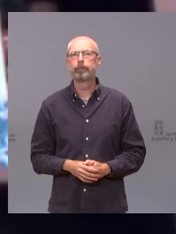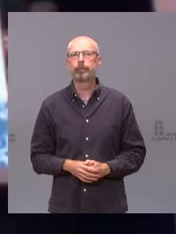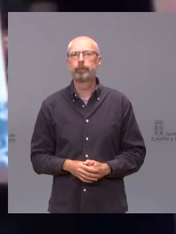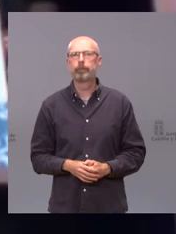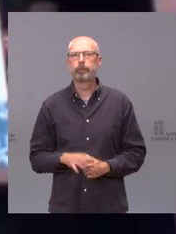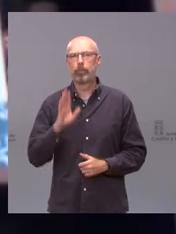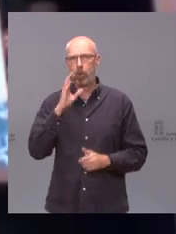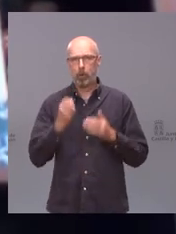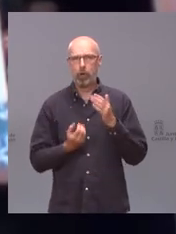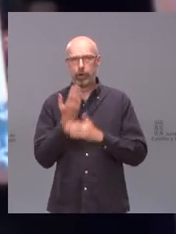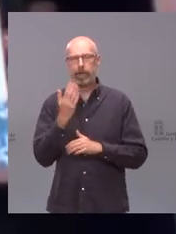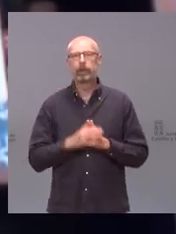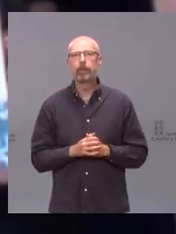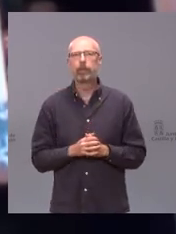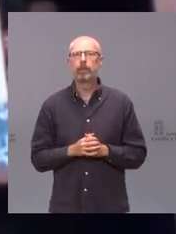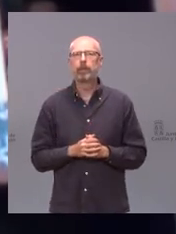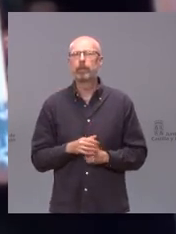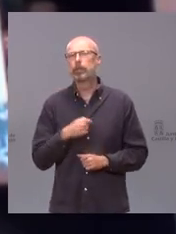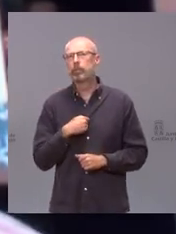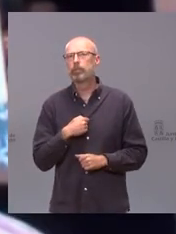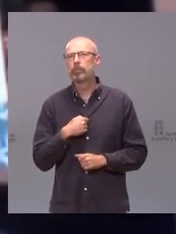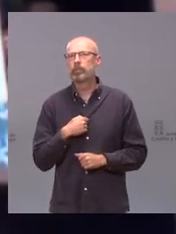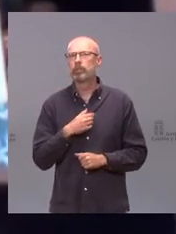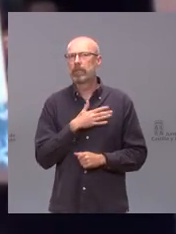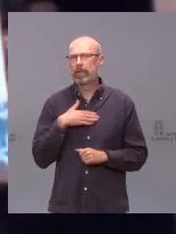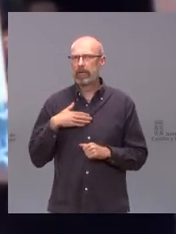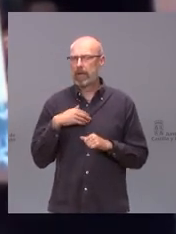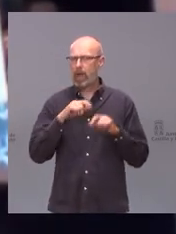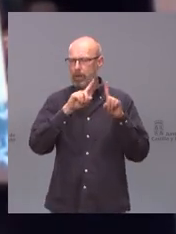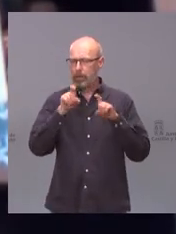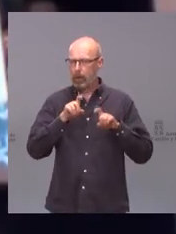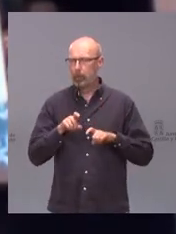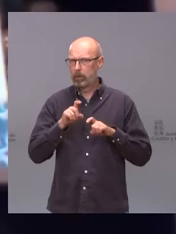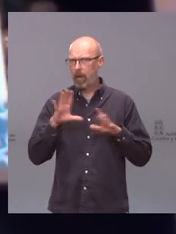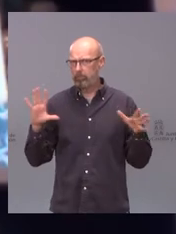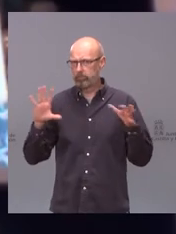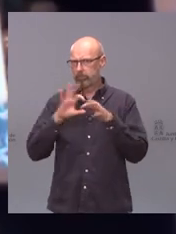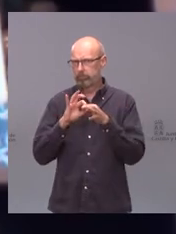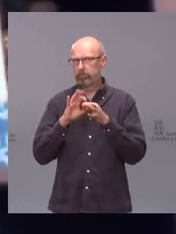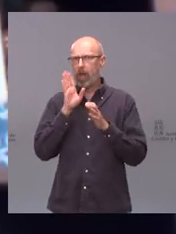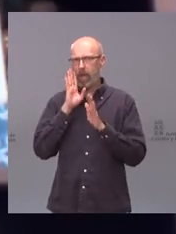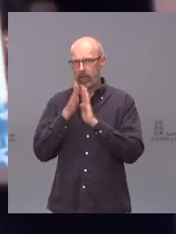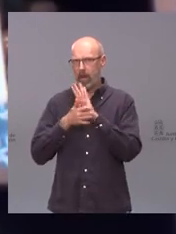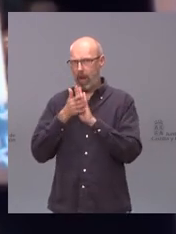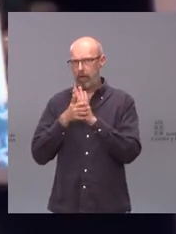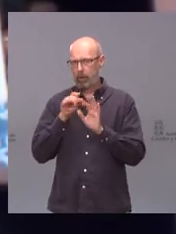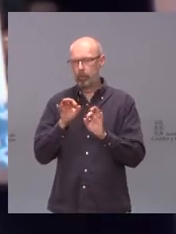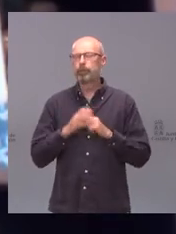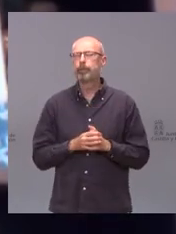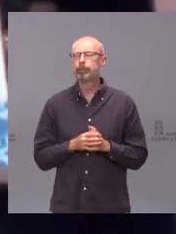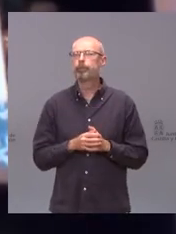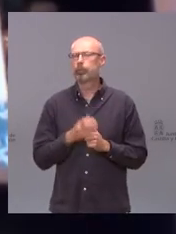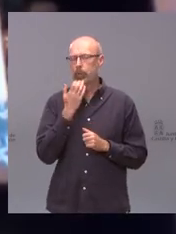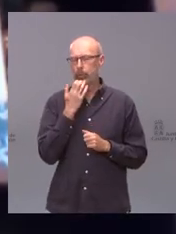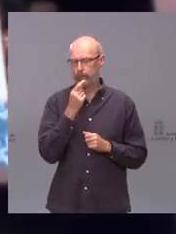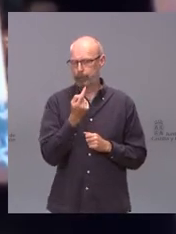hola muy buenos días tenía algunas preguntas al hilo sobre todo de lo que se ha ido argumentando en la propia rueda de prensa por un lado y